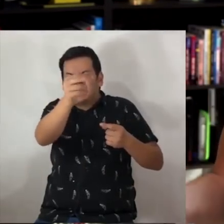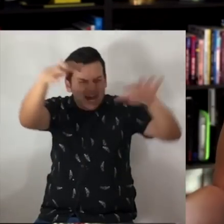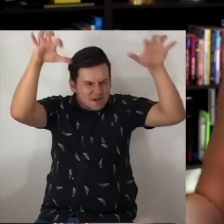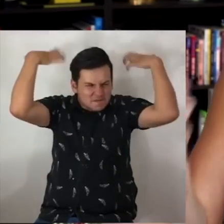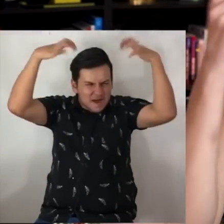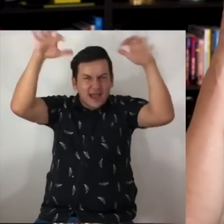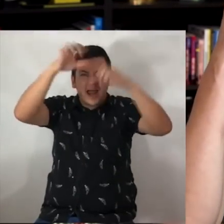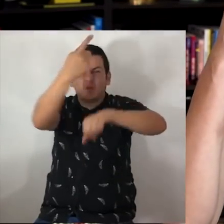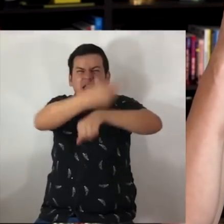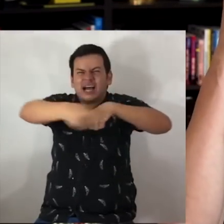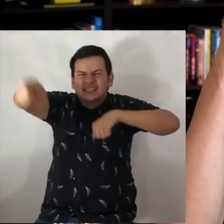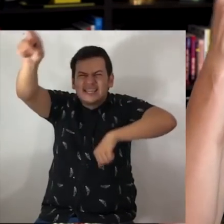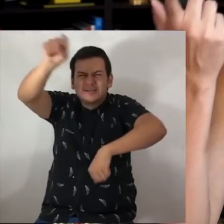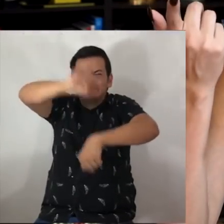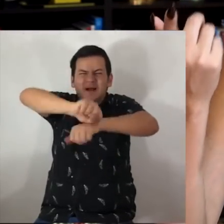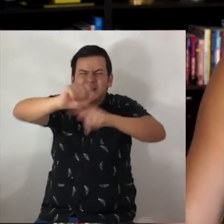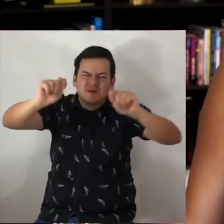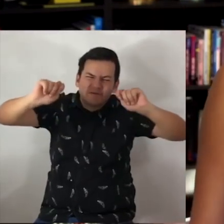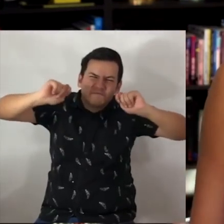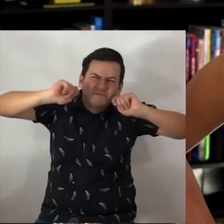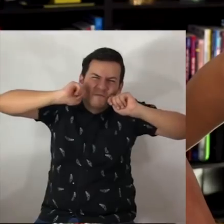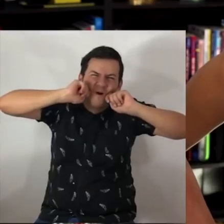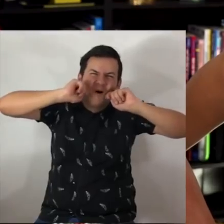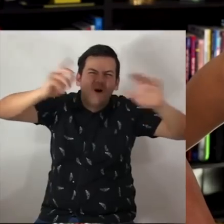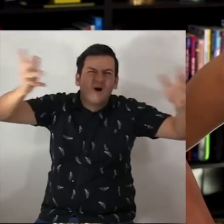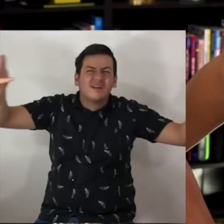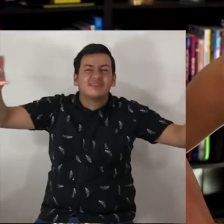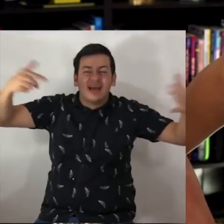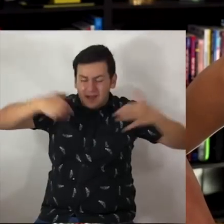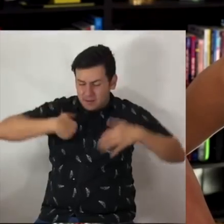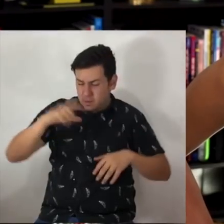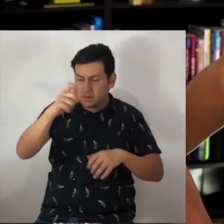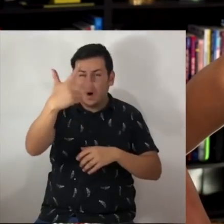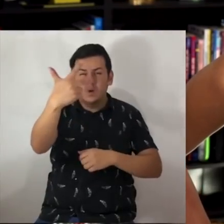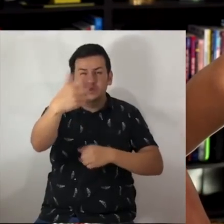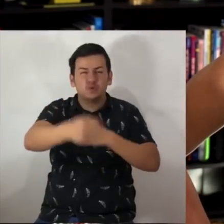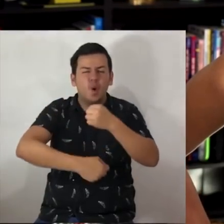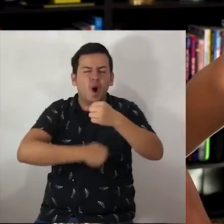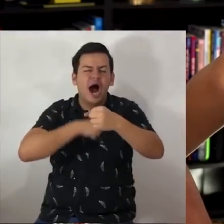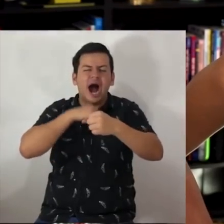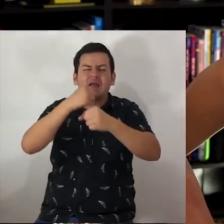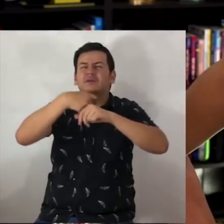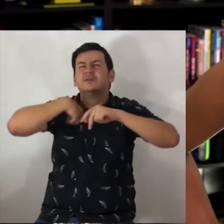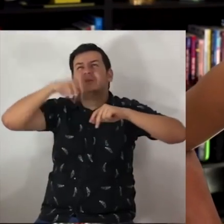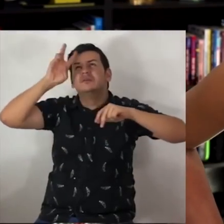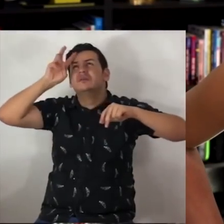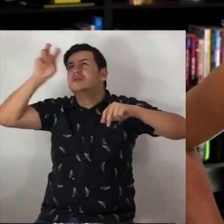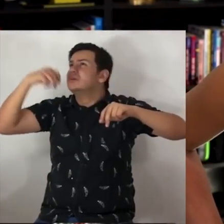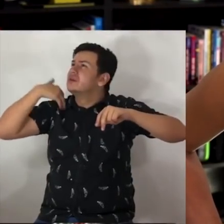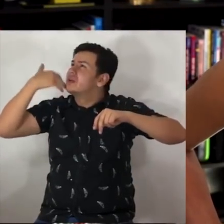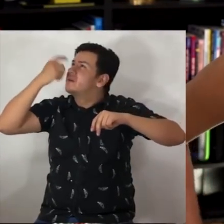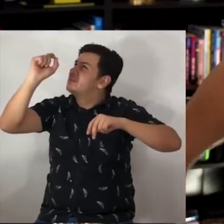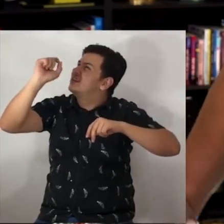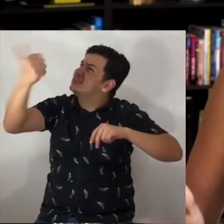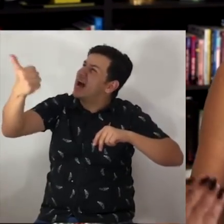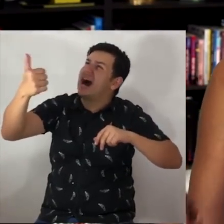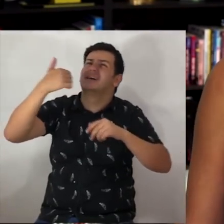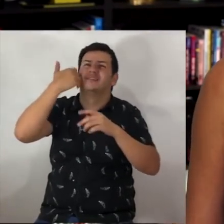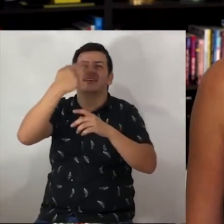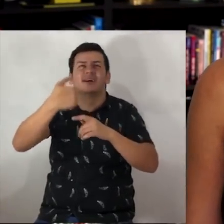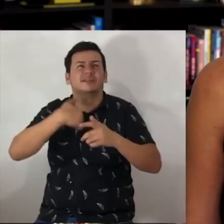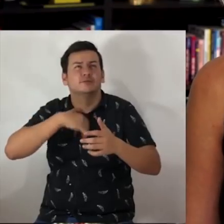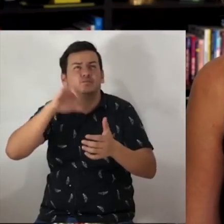semanalmente. O sea, a mis ocho años yo pensaba no puedo esperar a tener 26 vivir con una linda esposa,